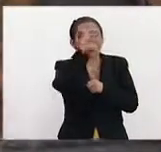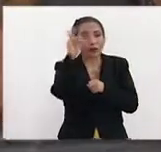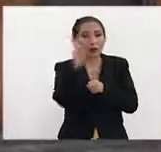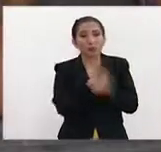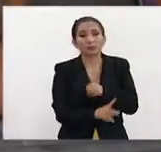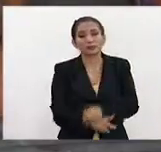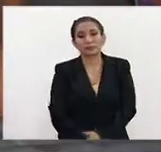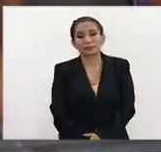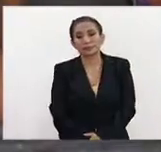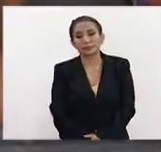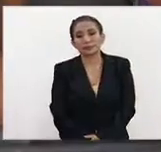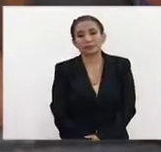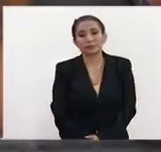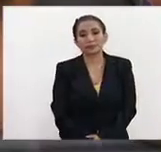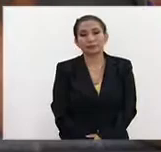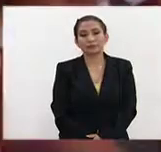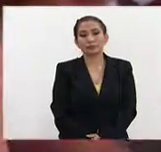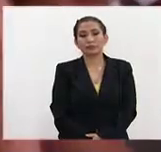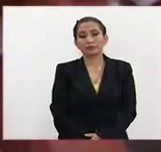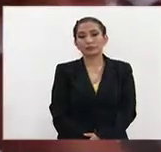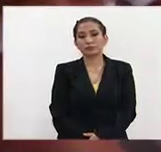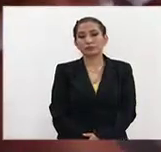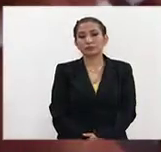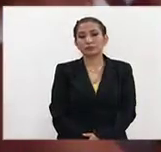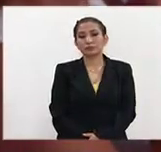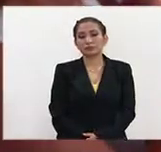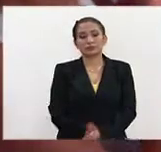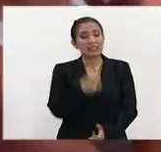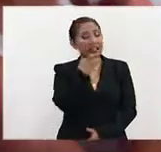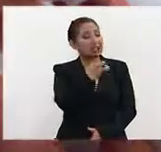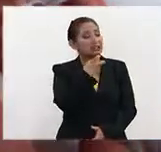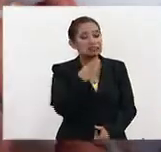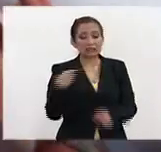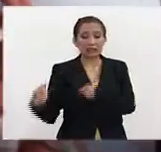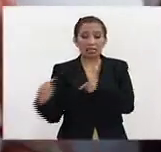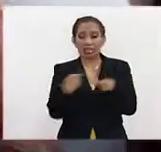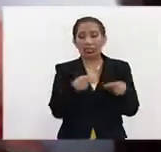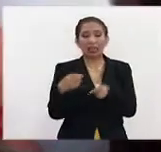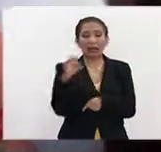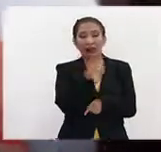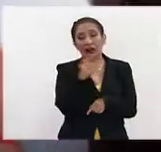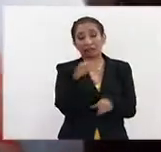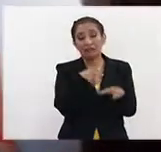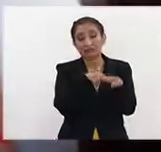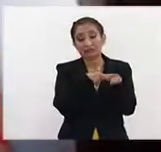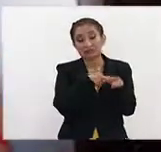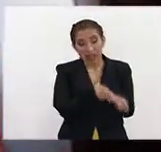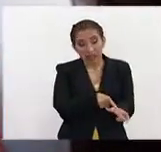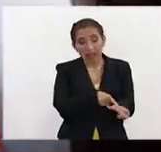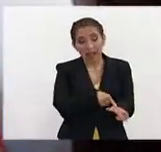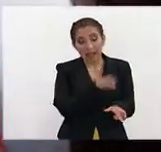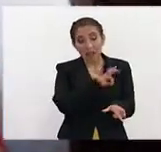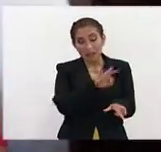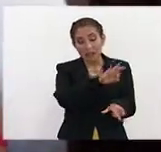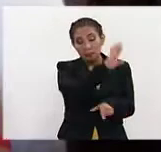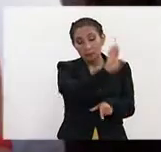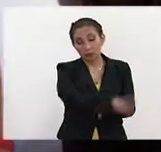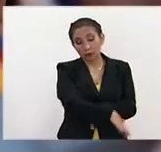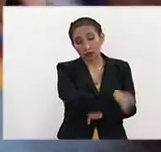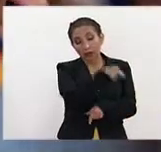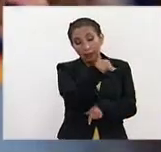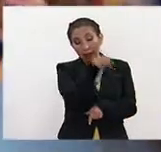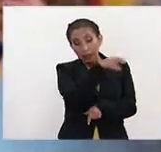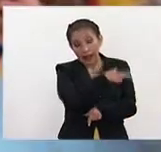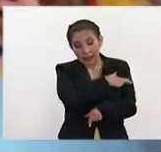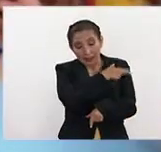incrementar la confrontación. Y es una confrontación que probablemente si continúa o se cobre víctimas en el sentido